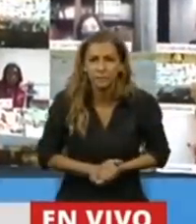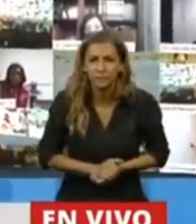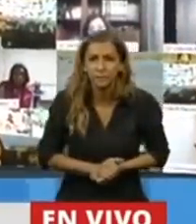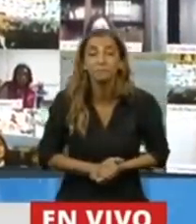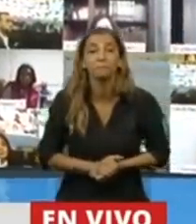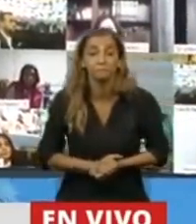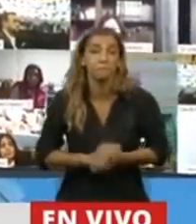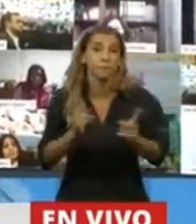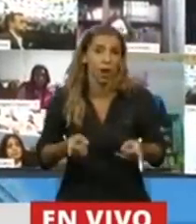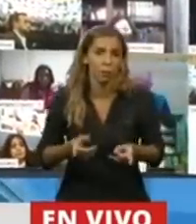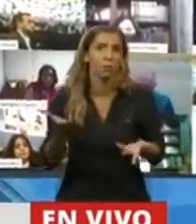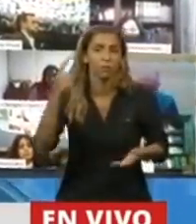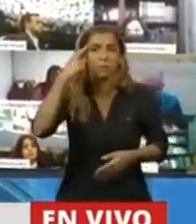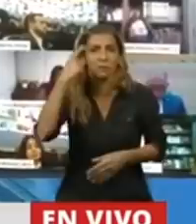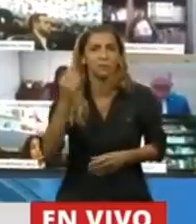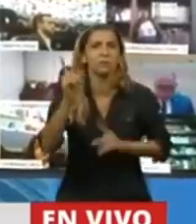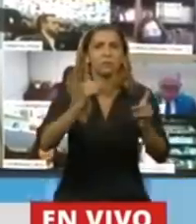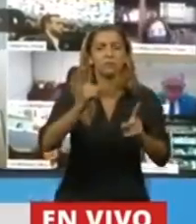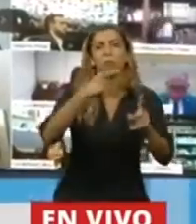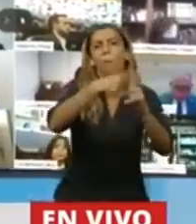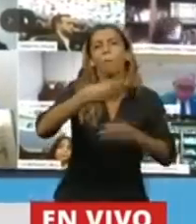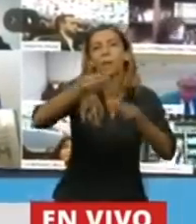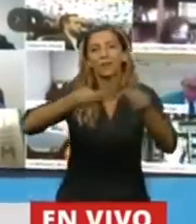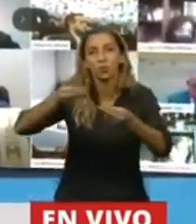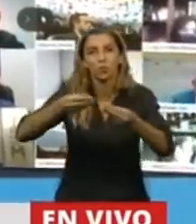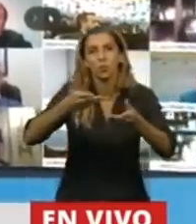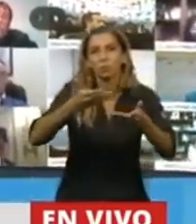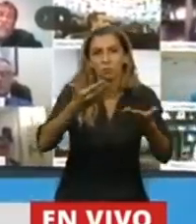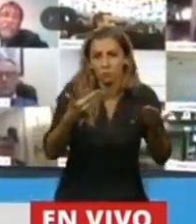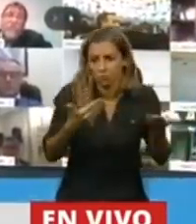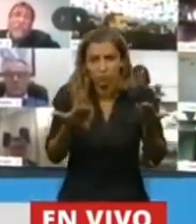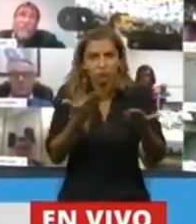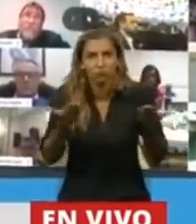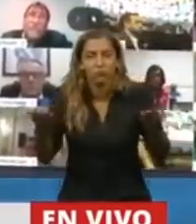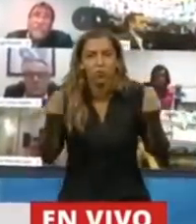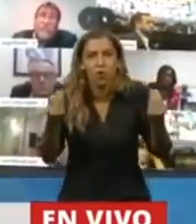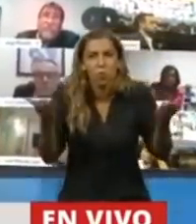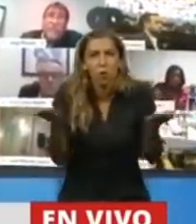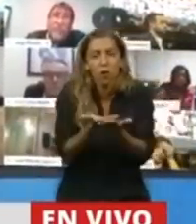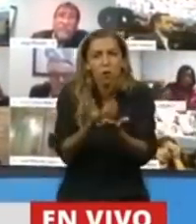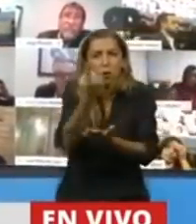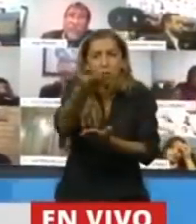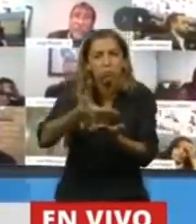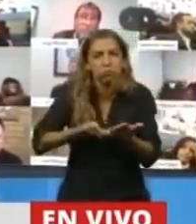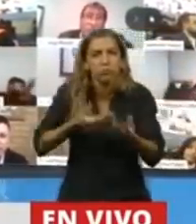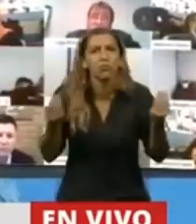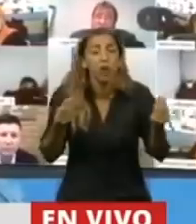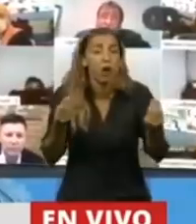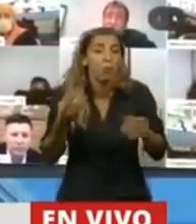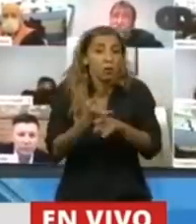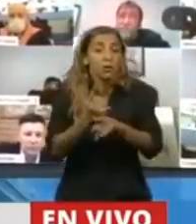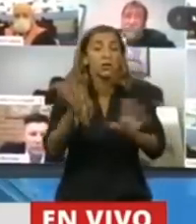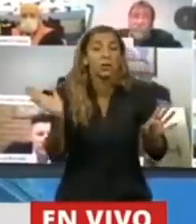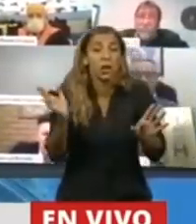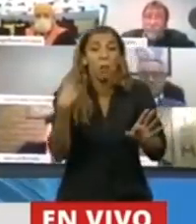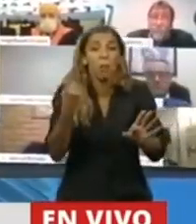certeza de los presupuestos para construir certezas, para saber cómo construimos la inversión estatal, que siempre es llamada gasto por algunos, pero